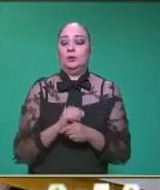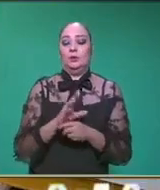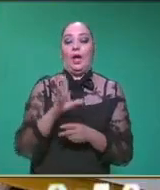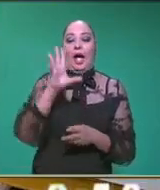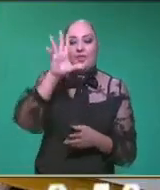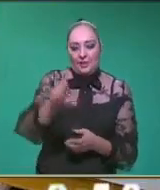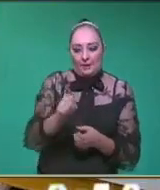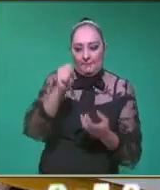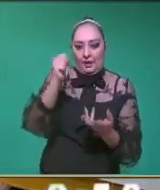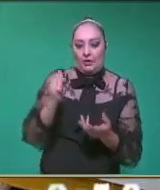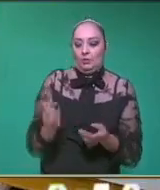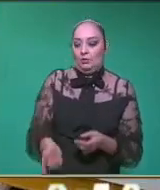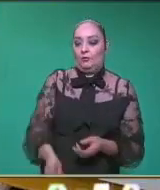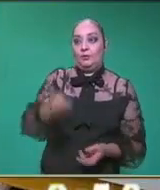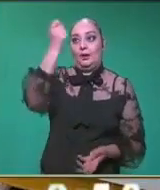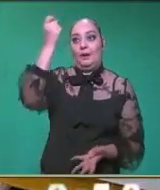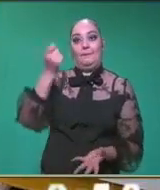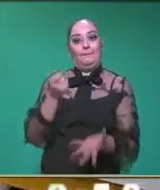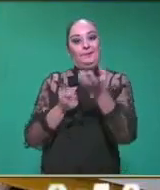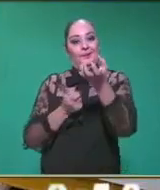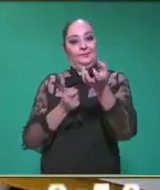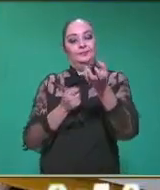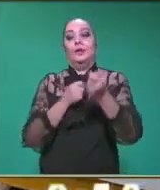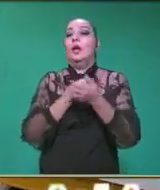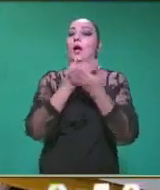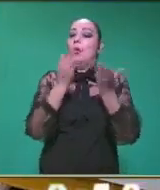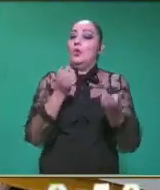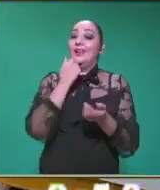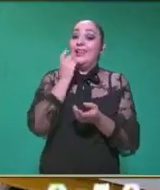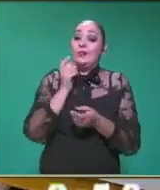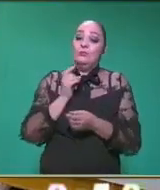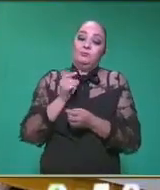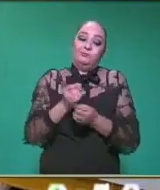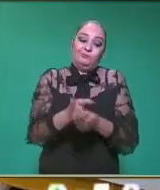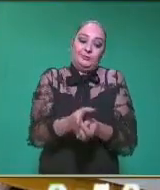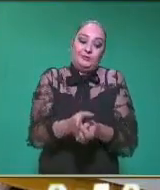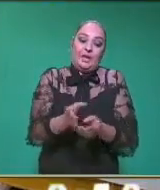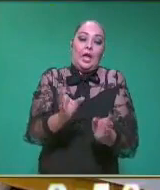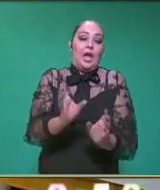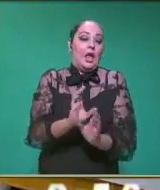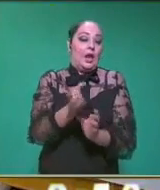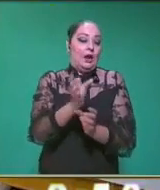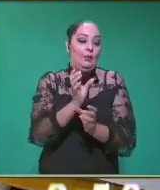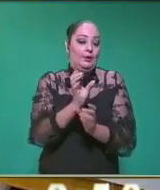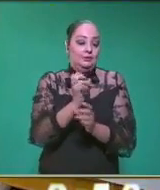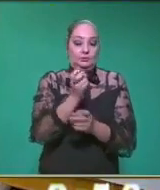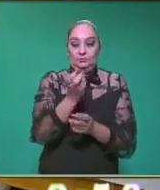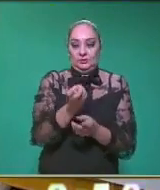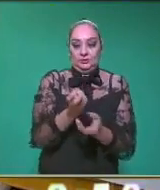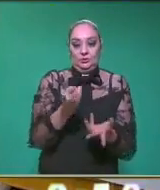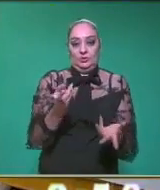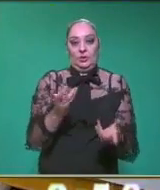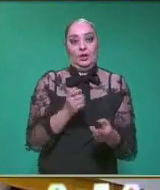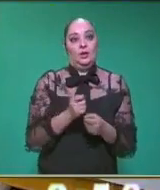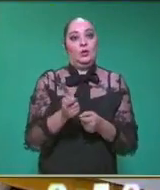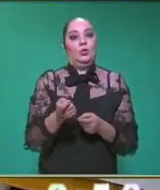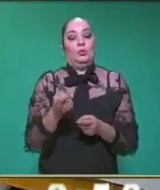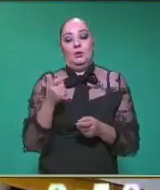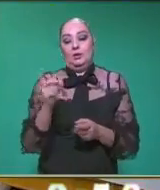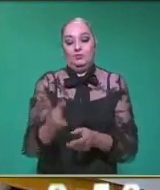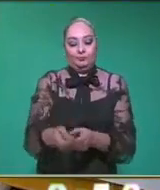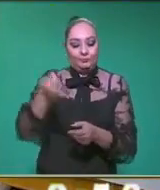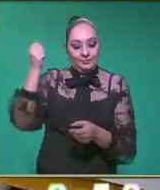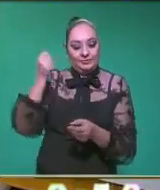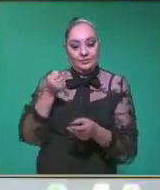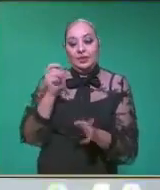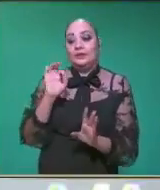¿verdad? De atrapar, sí. Y enseguida ahora es tratar de tumbar en esa aplicación de estirar el pañuelo para que